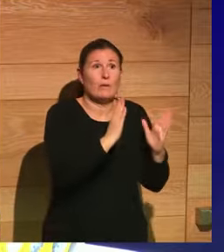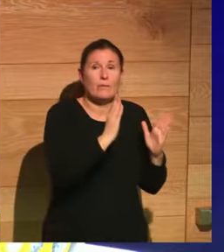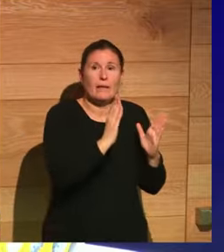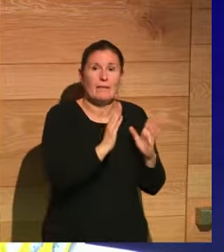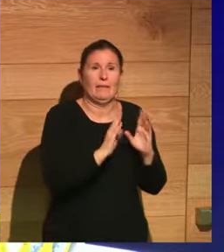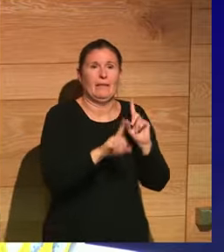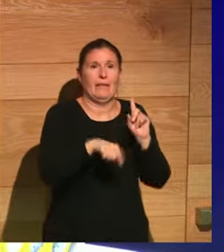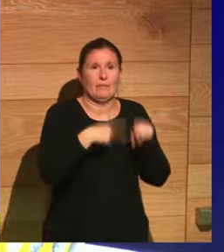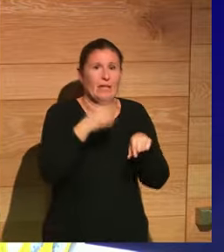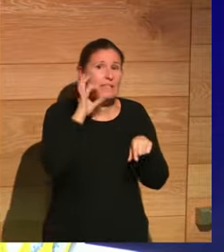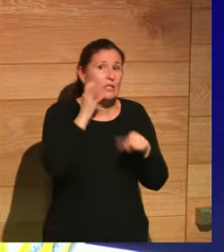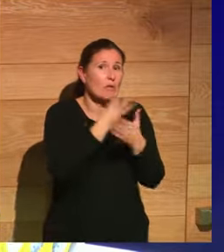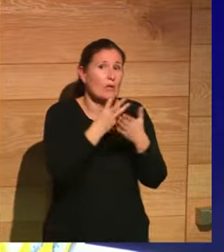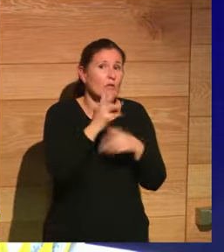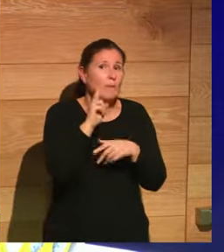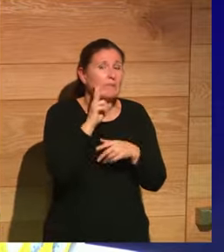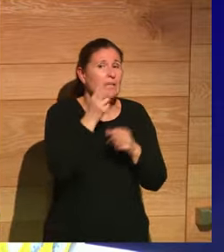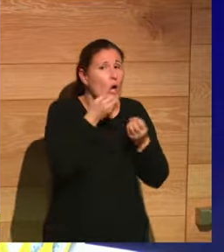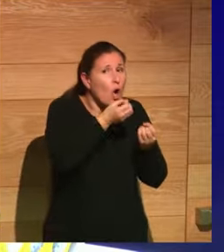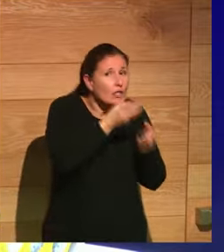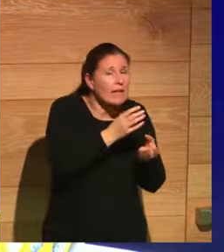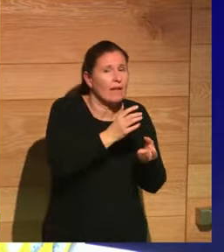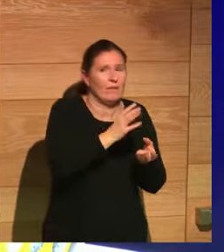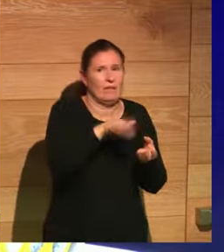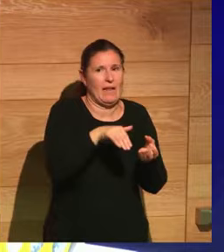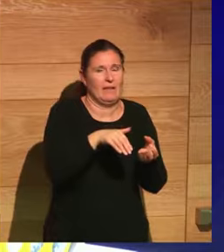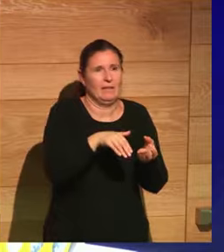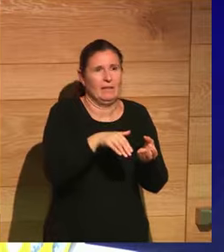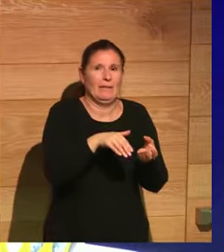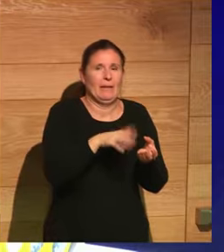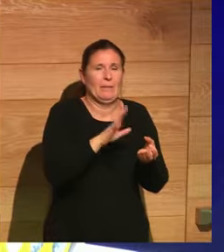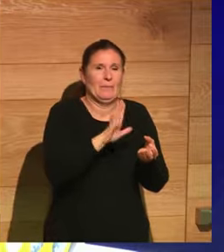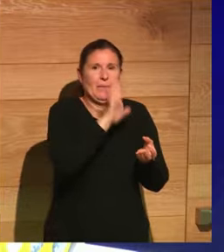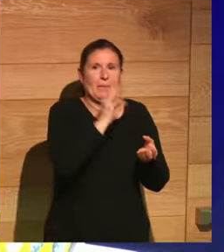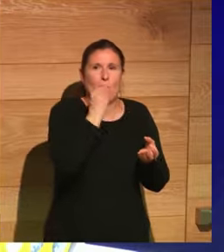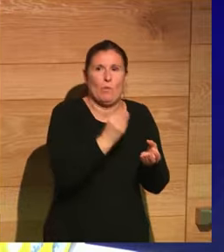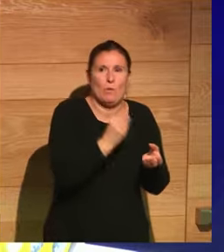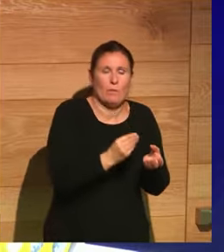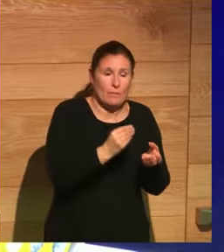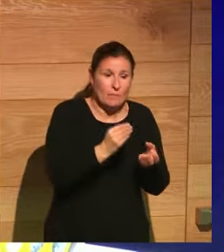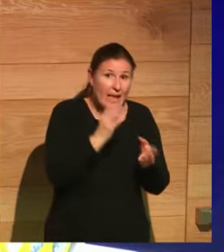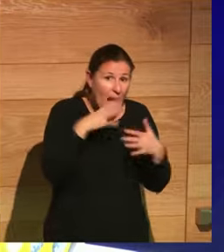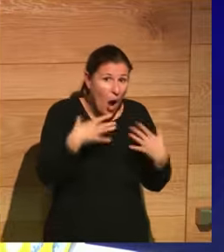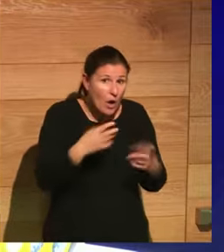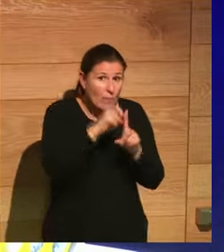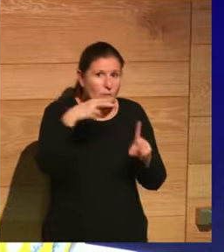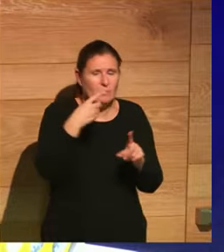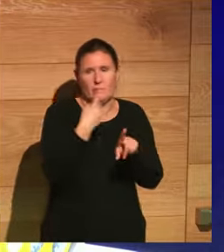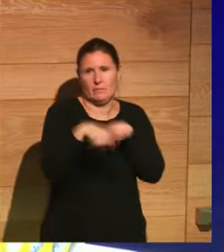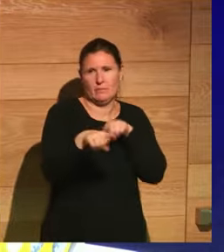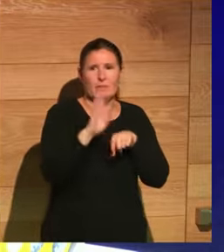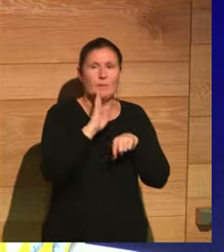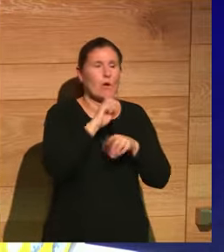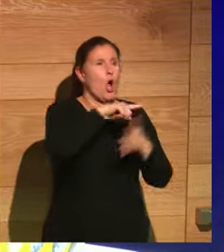historiografía tradicional del siglo XVIII y XIX hoy en día la visión es muy diferente y esto de hablar de los emperadores bueno se ha acabado pero ese